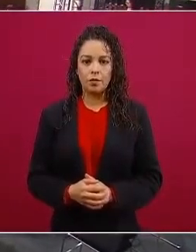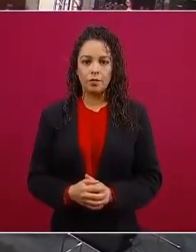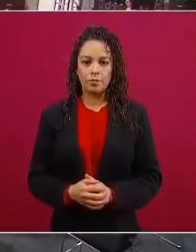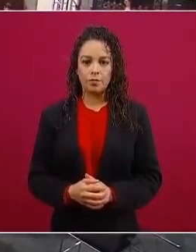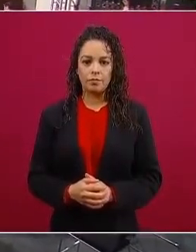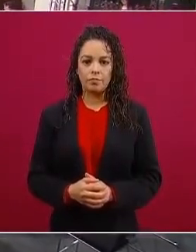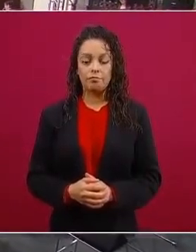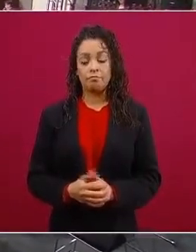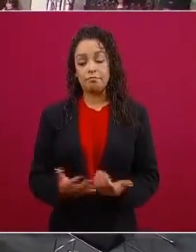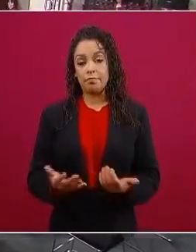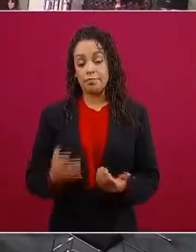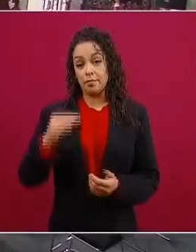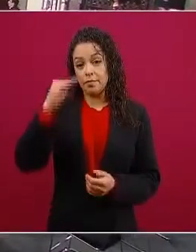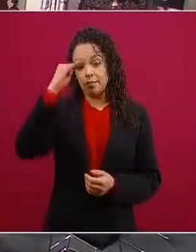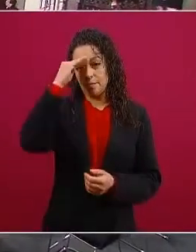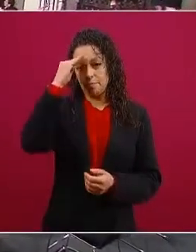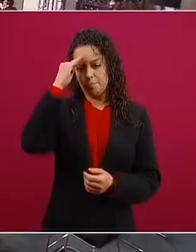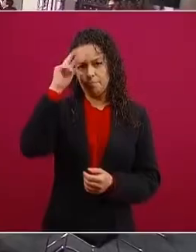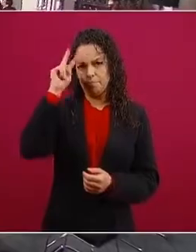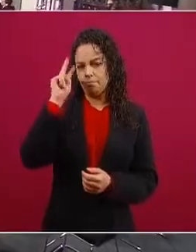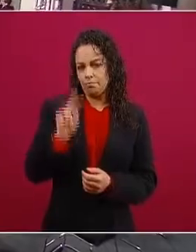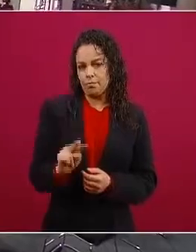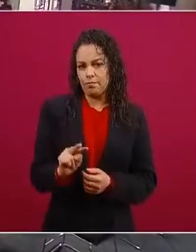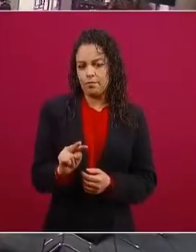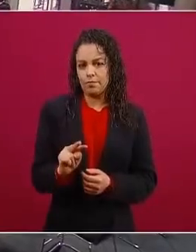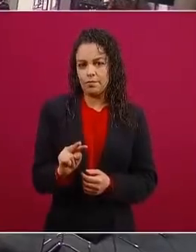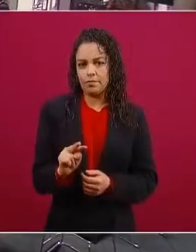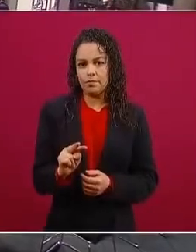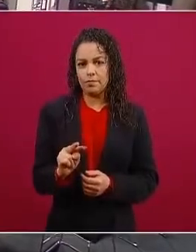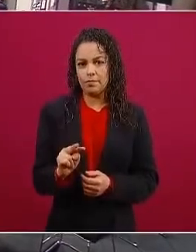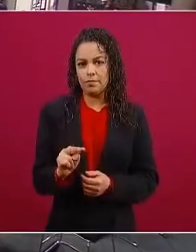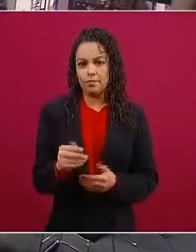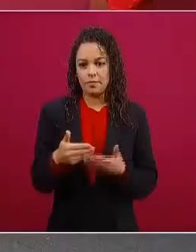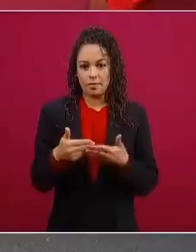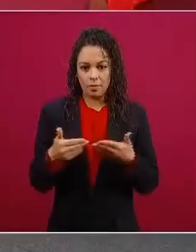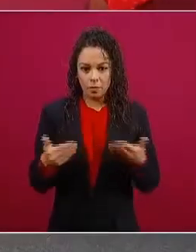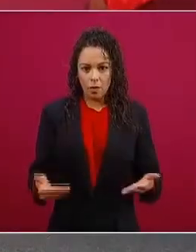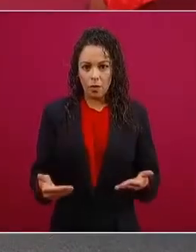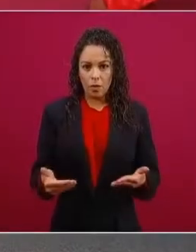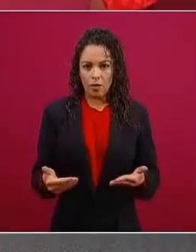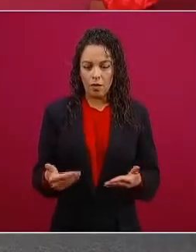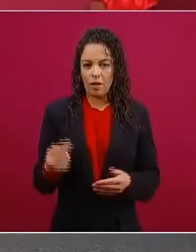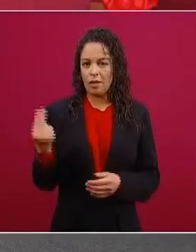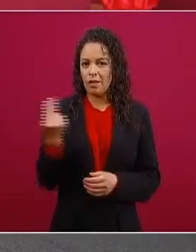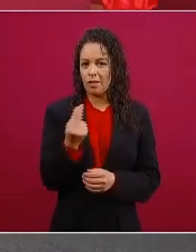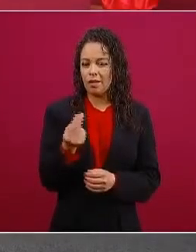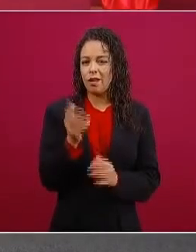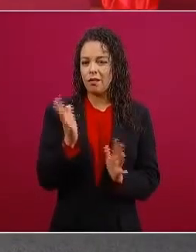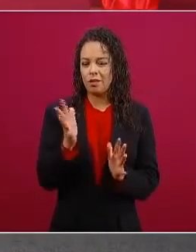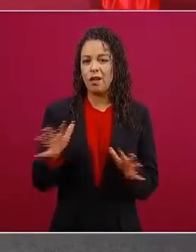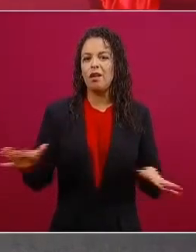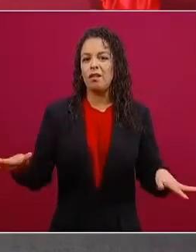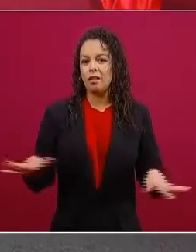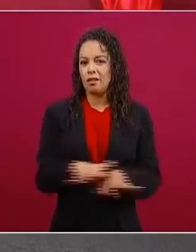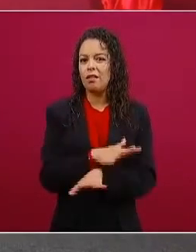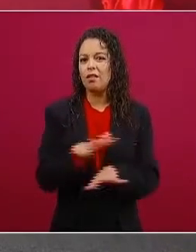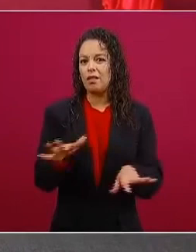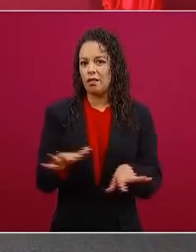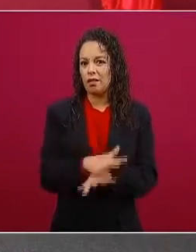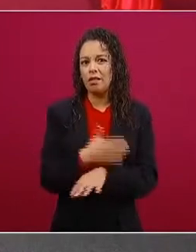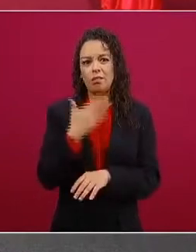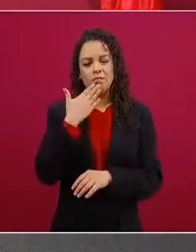Pensamos que ya es tiempo de cambiar el modelo